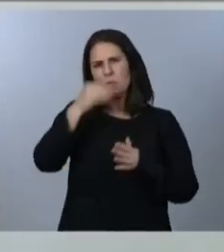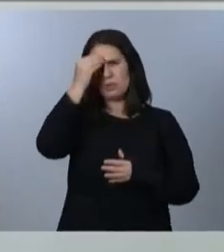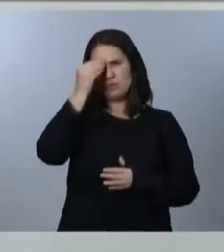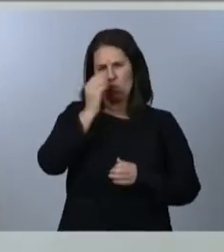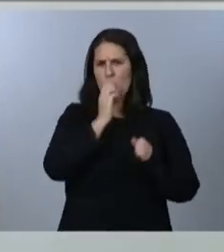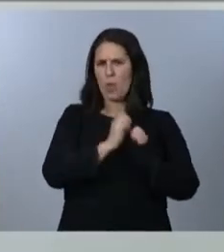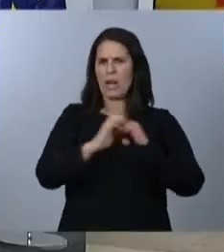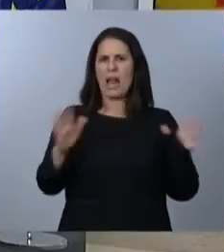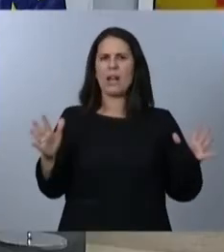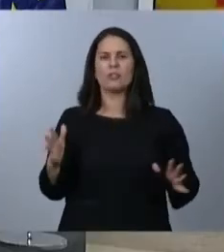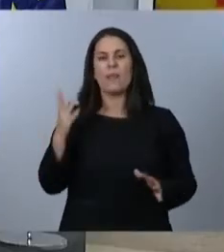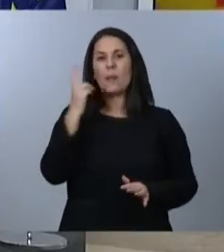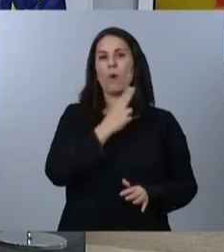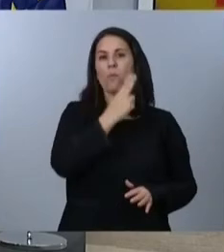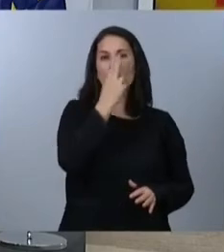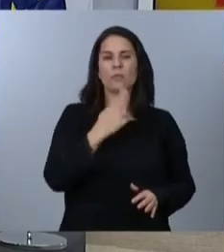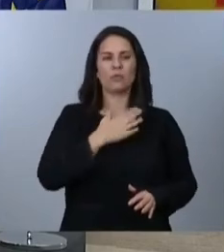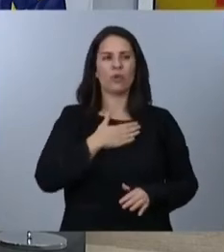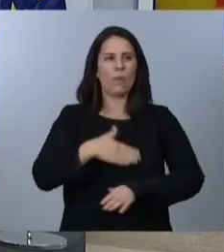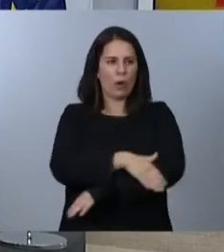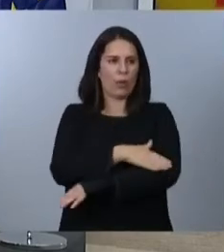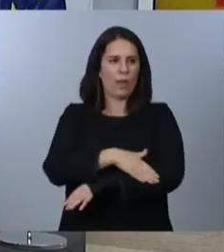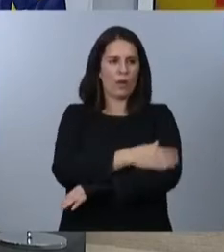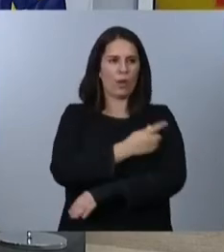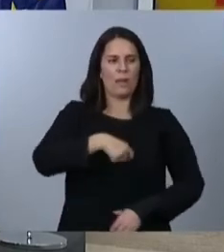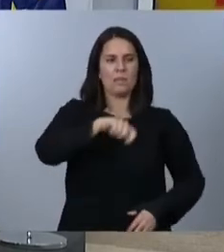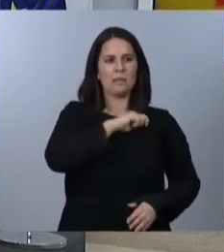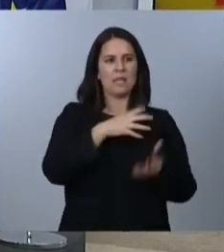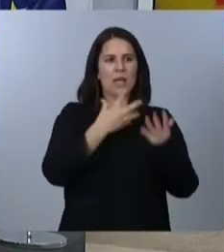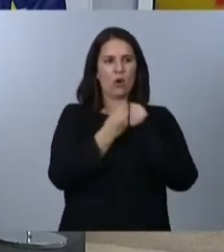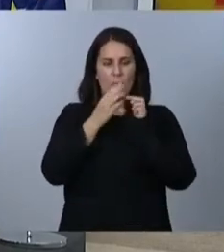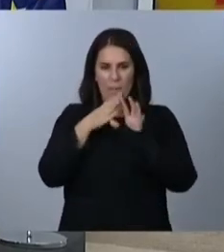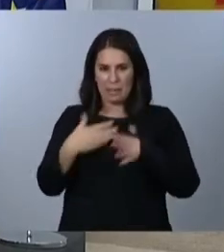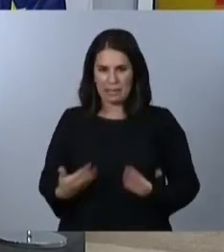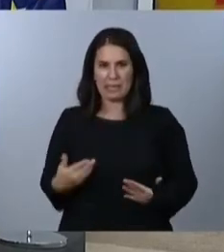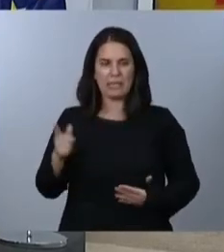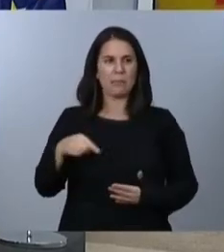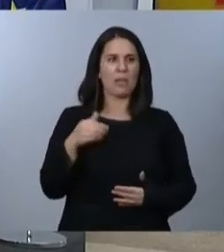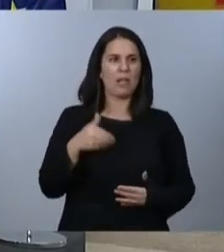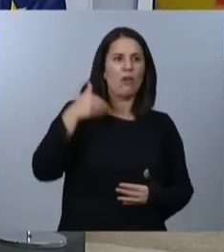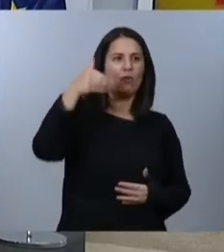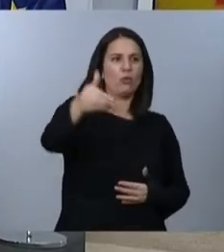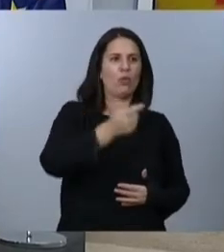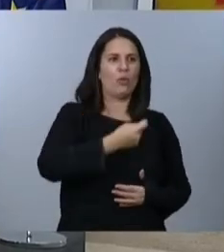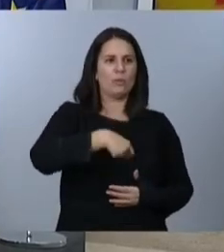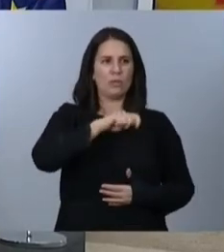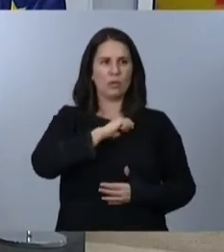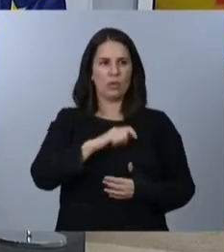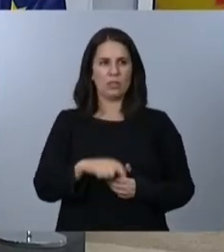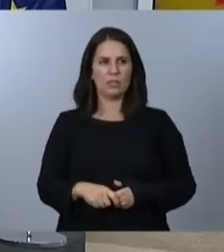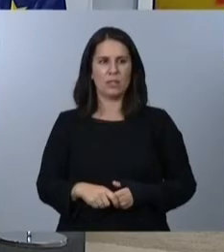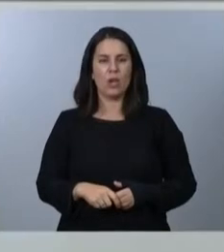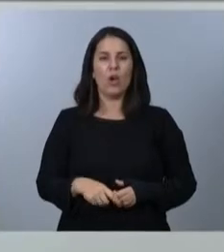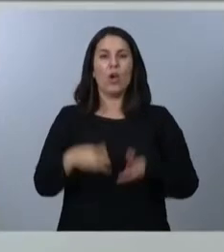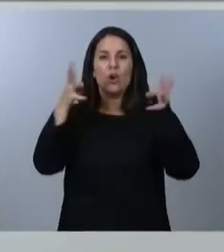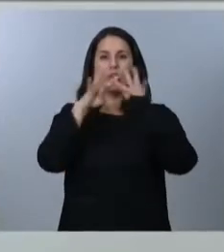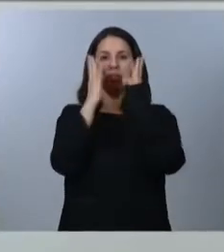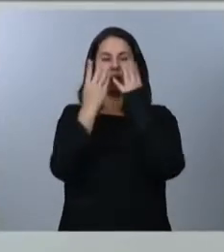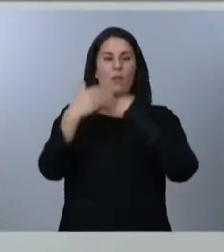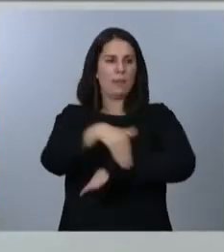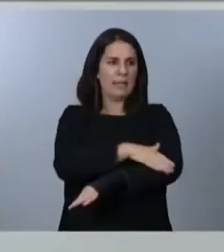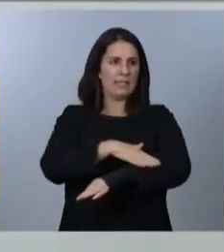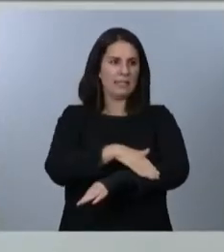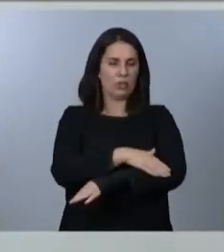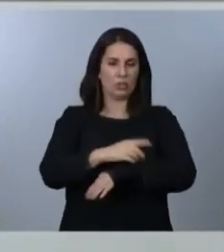compromiso que el Gobierno de España tiene con el presente y con el futuro de los españoles. Tras el Consejo de Ministros y la portavoz